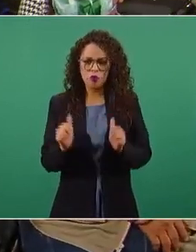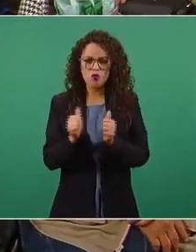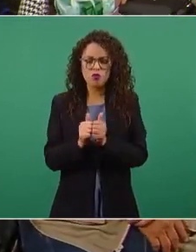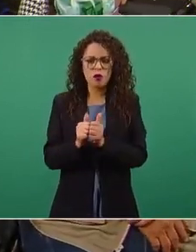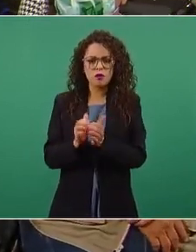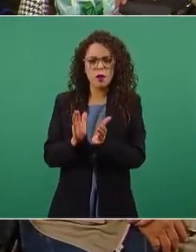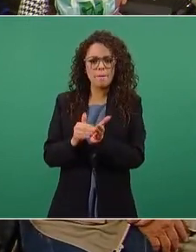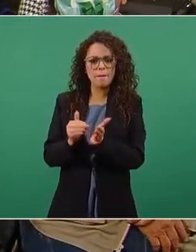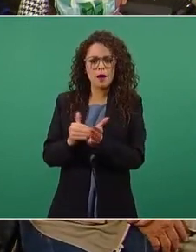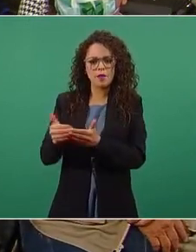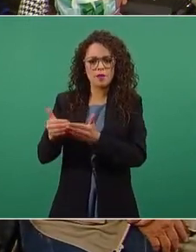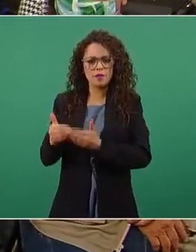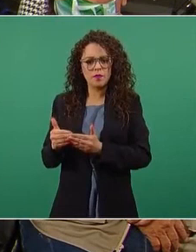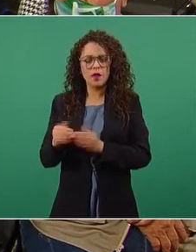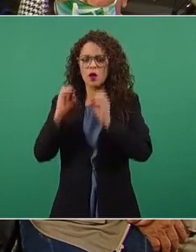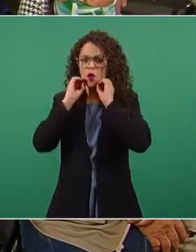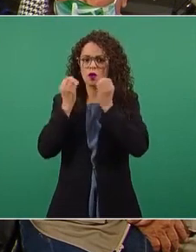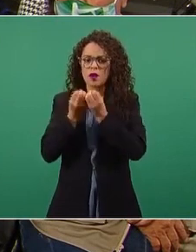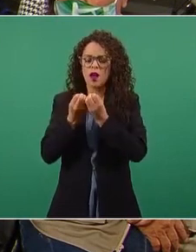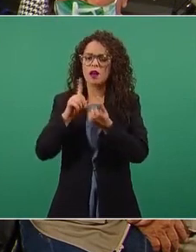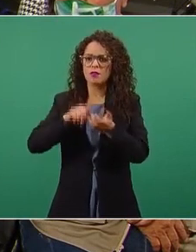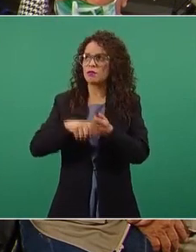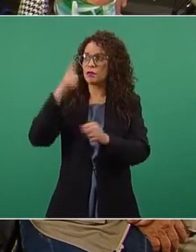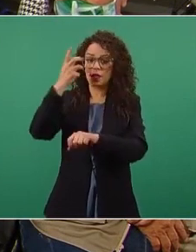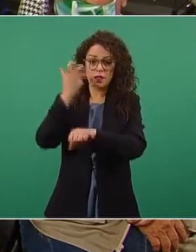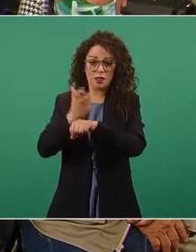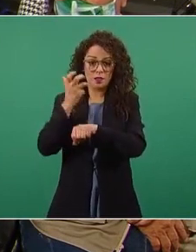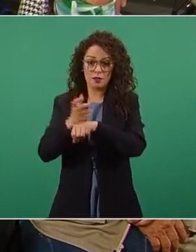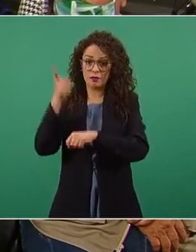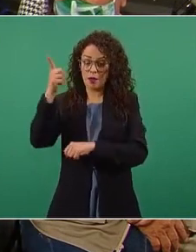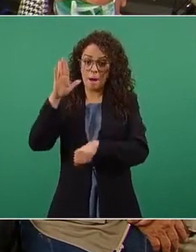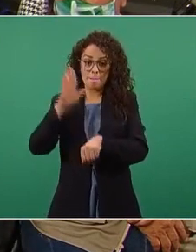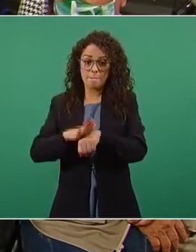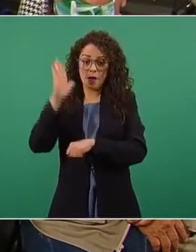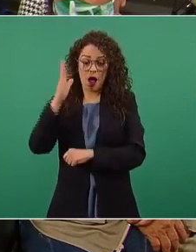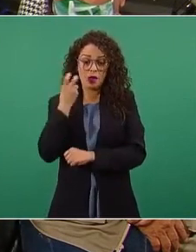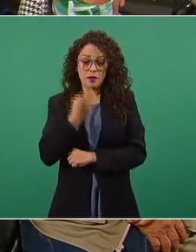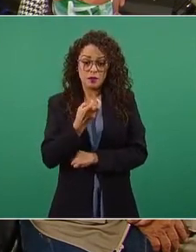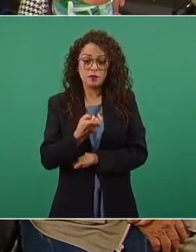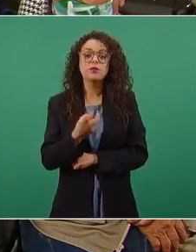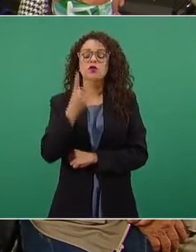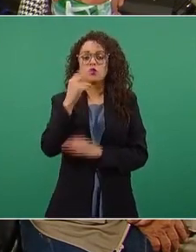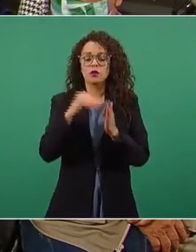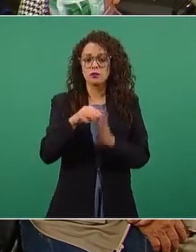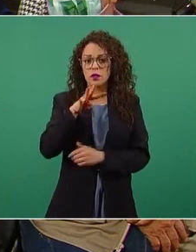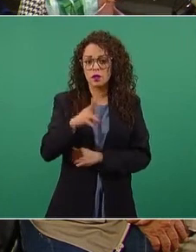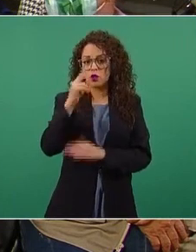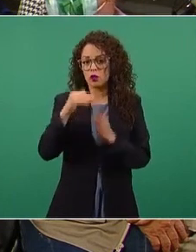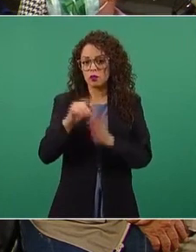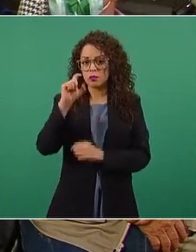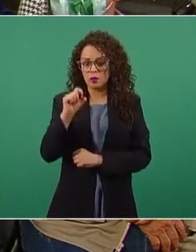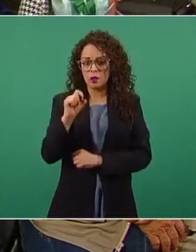organización, cómo Estados Unidos es el principal financiador de esta. Tan sólo en 2019 y 2020 le transfirió